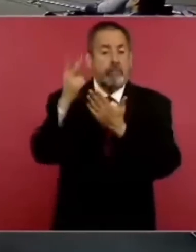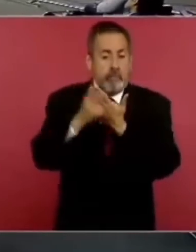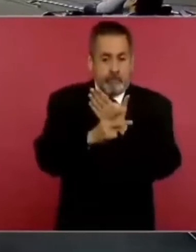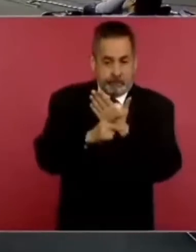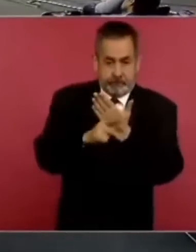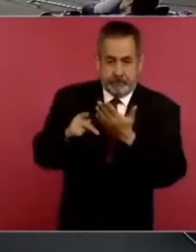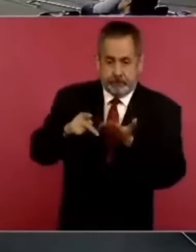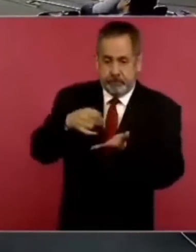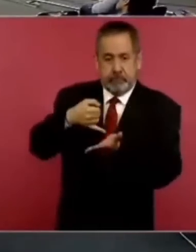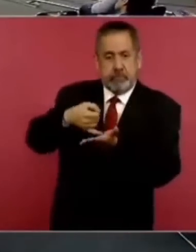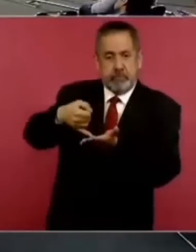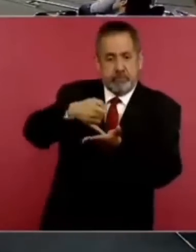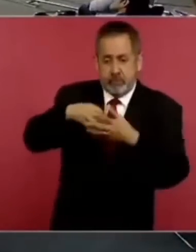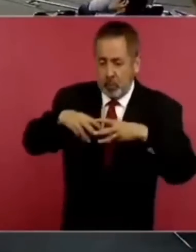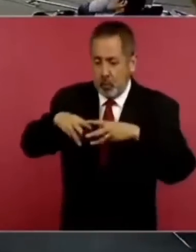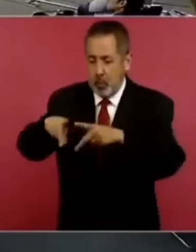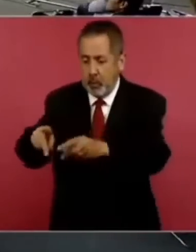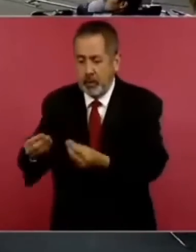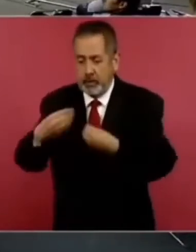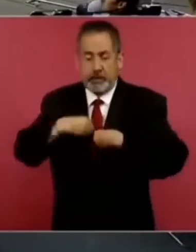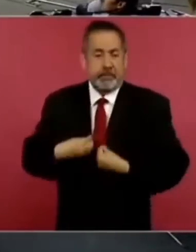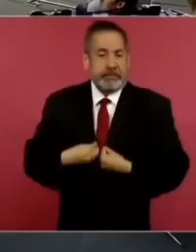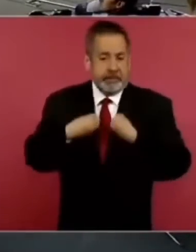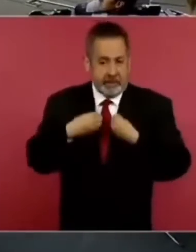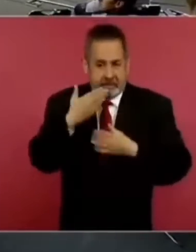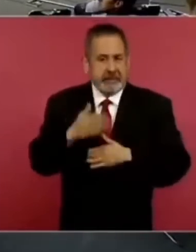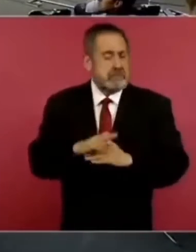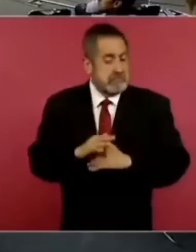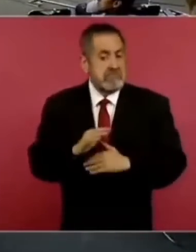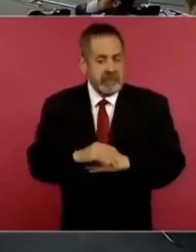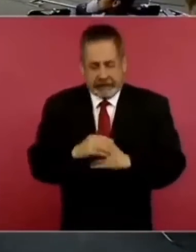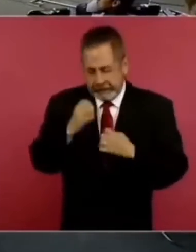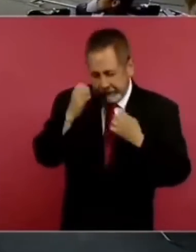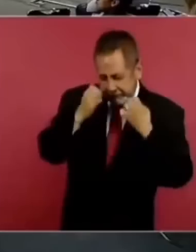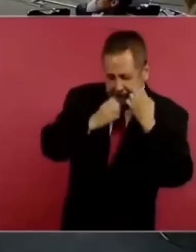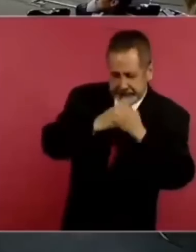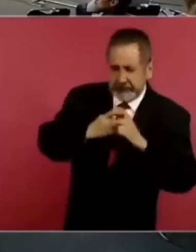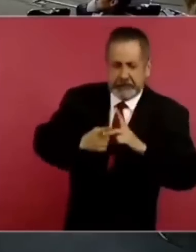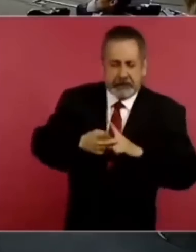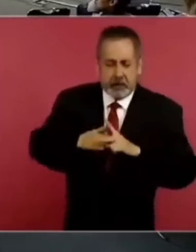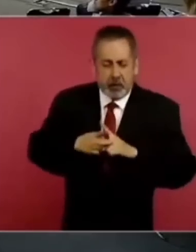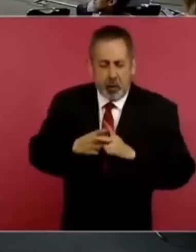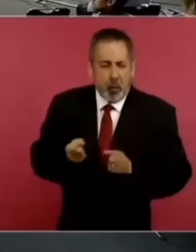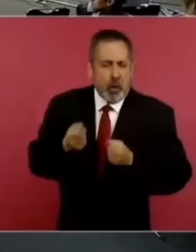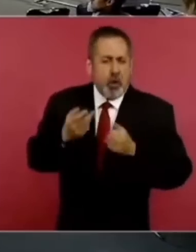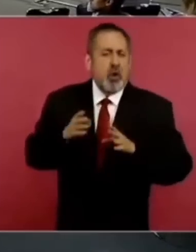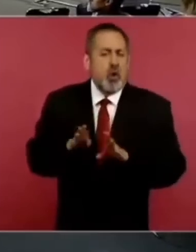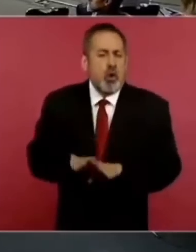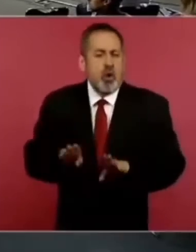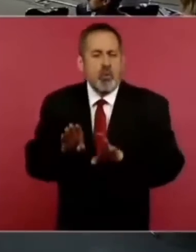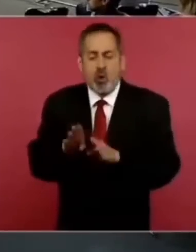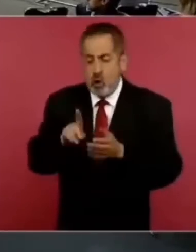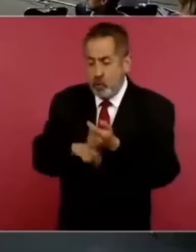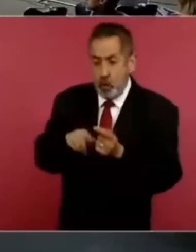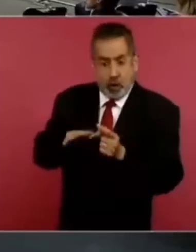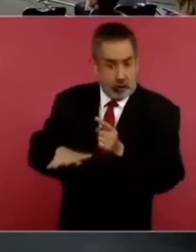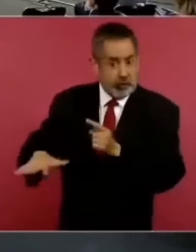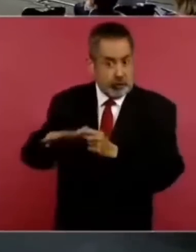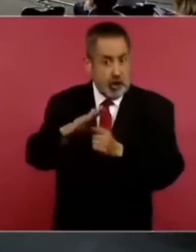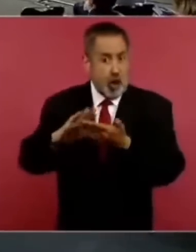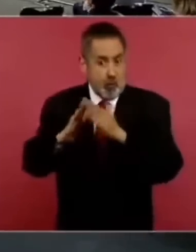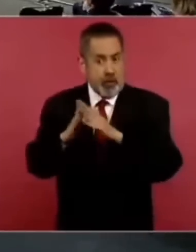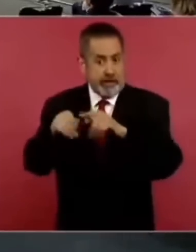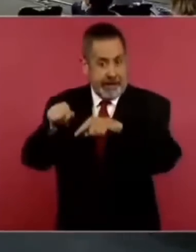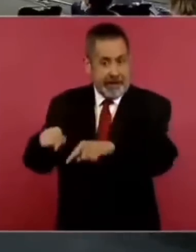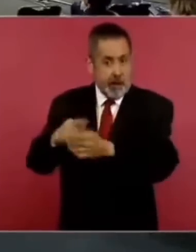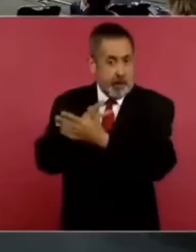Sembrando Vida y hemos hecho evaluaciones de cómo en esas comunidades donde